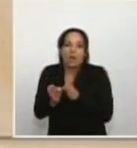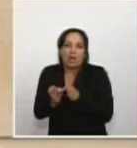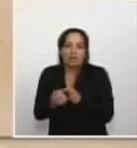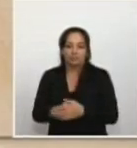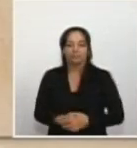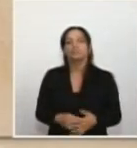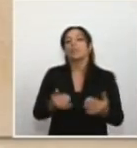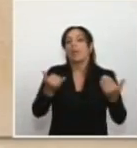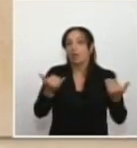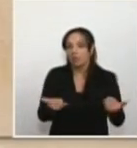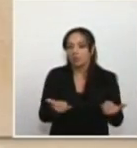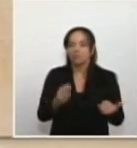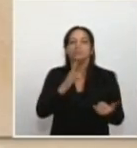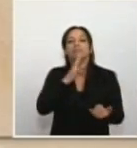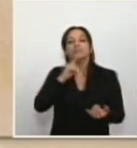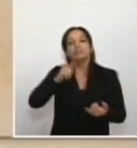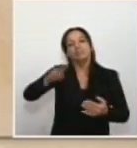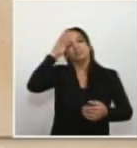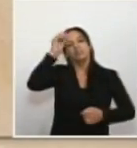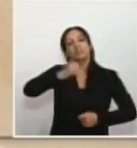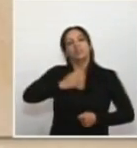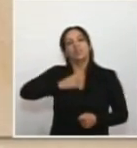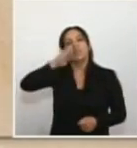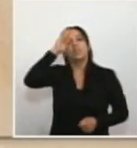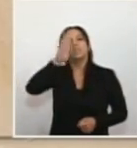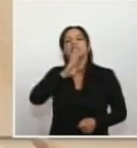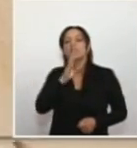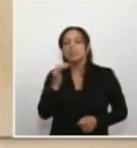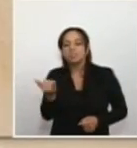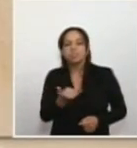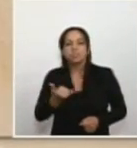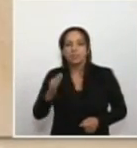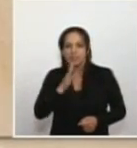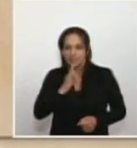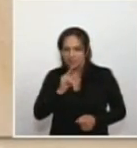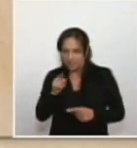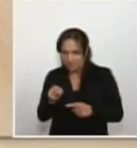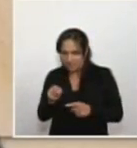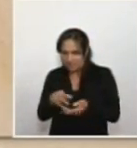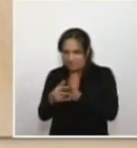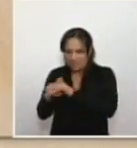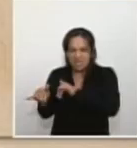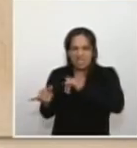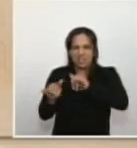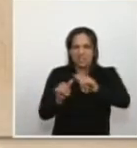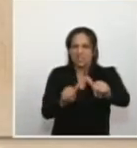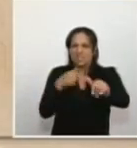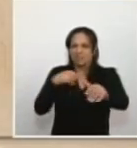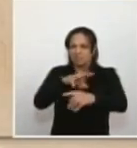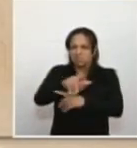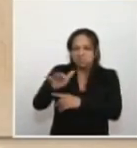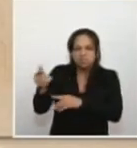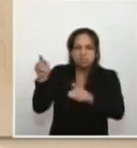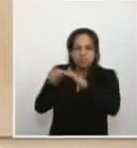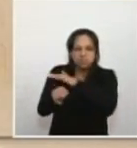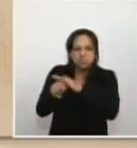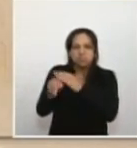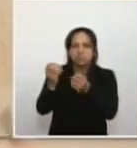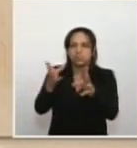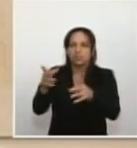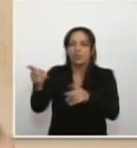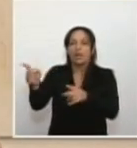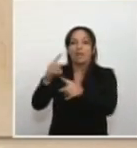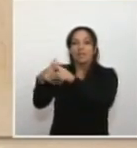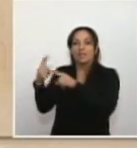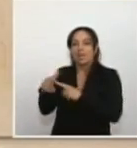¿Quiénes son nuestros militares y policías? Son esos delincuentes que tratan todos los días muchas ONGs